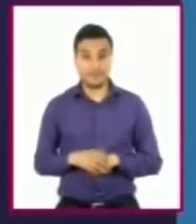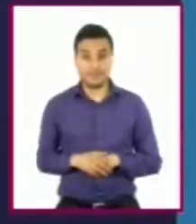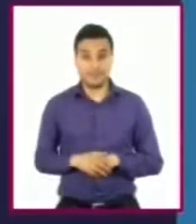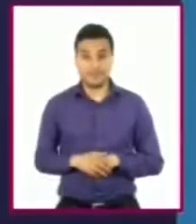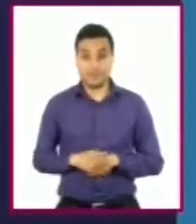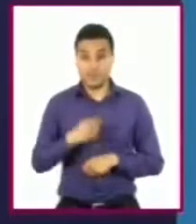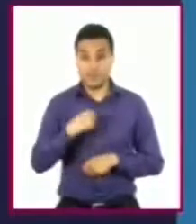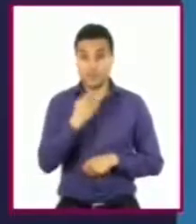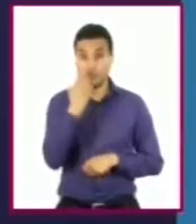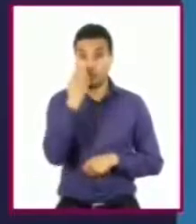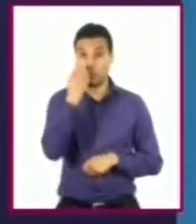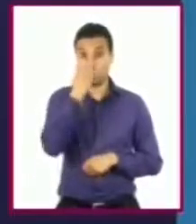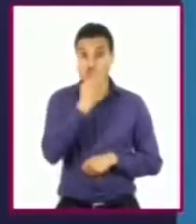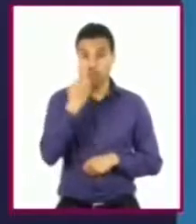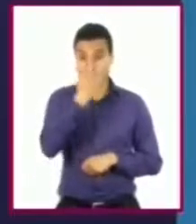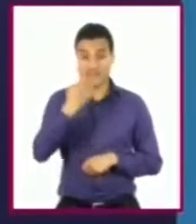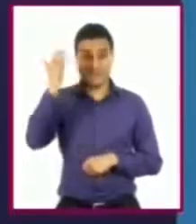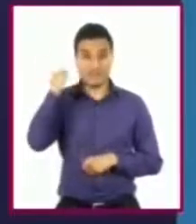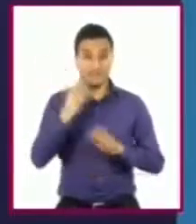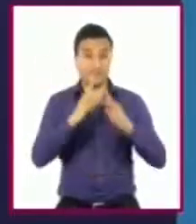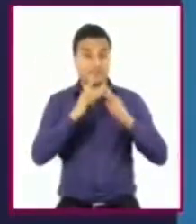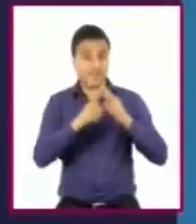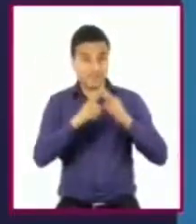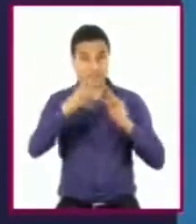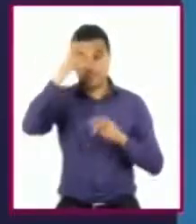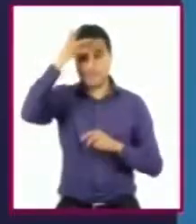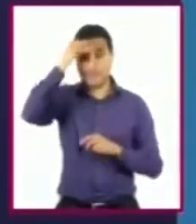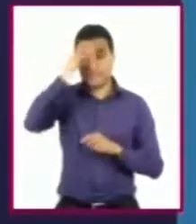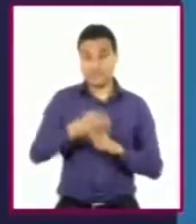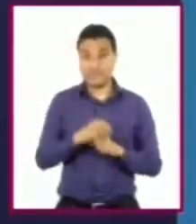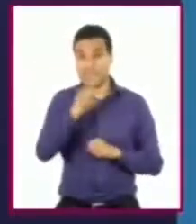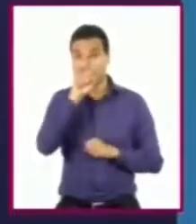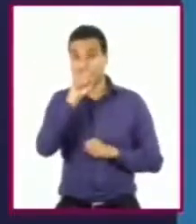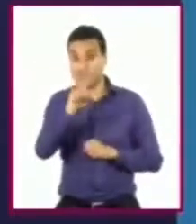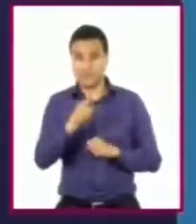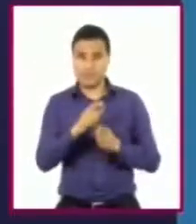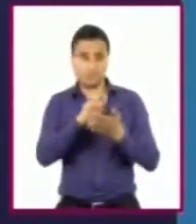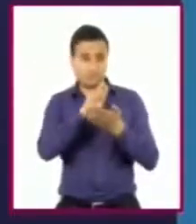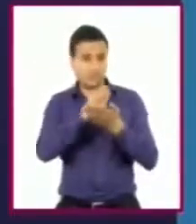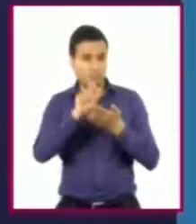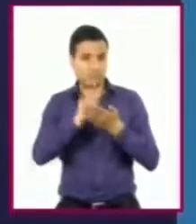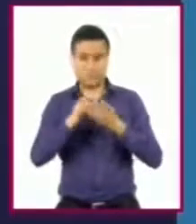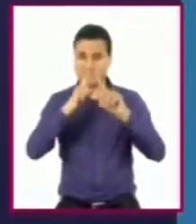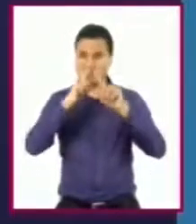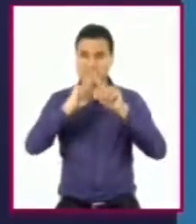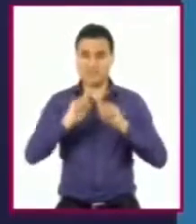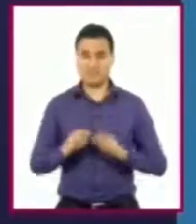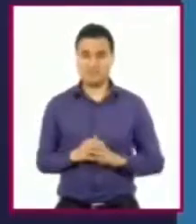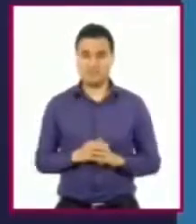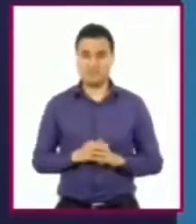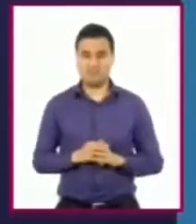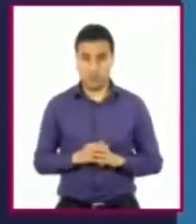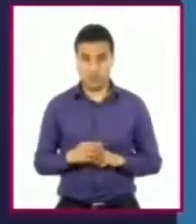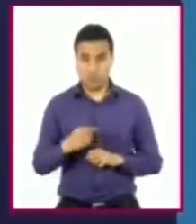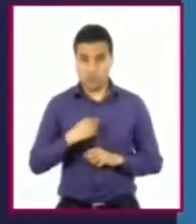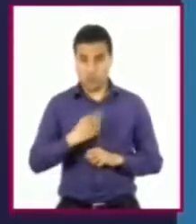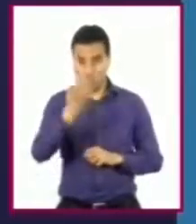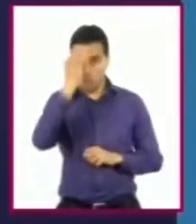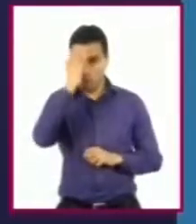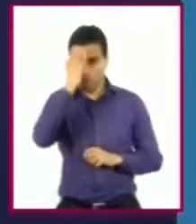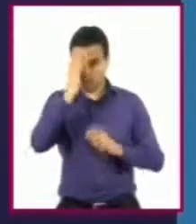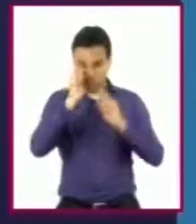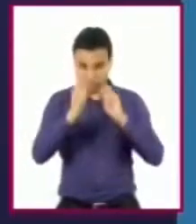estancia en la escuela, aprendí matemáticas y aprendí a escribir diversos textos. De estos conocimientos y destrezas,